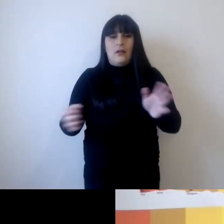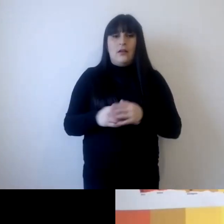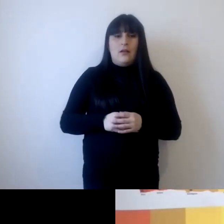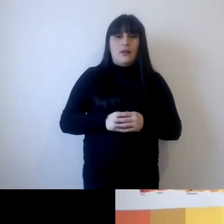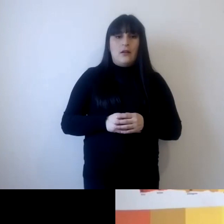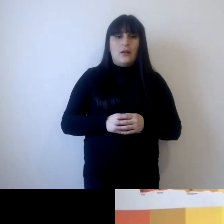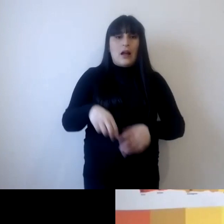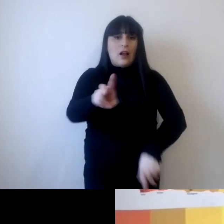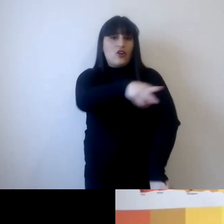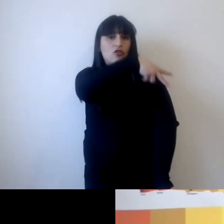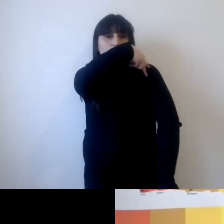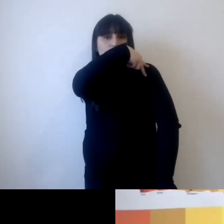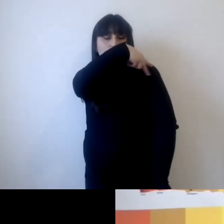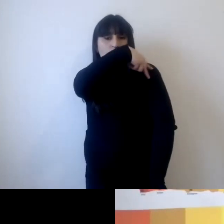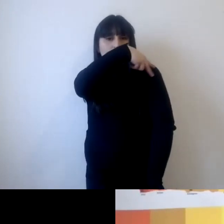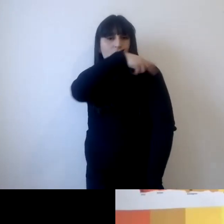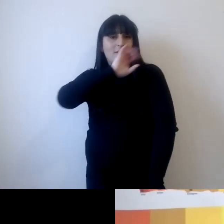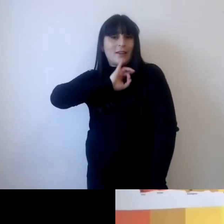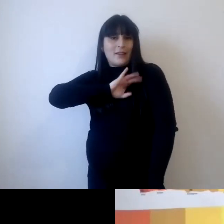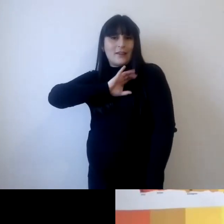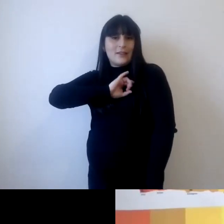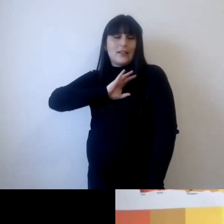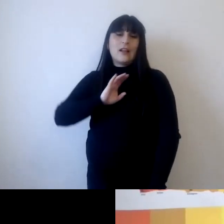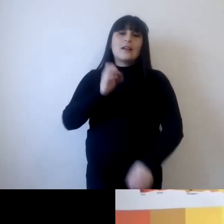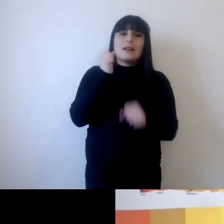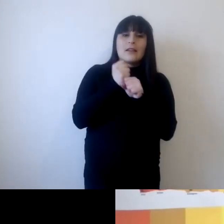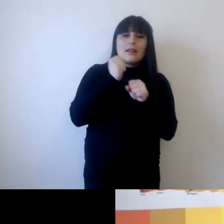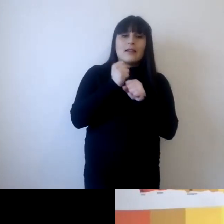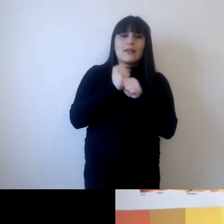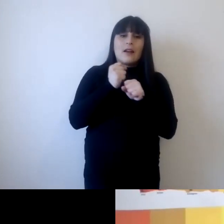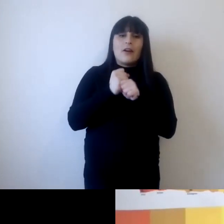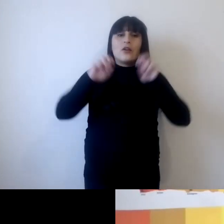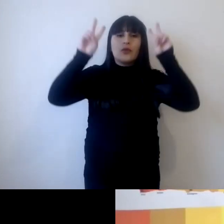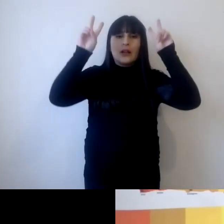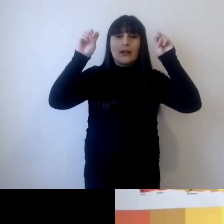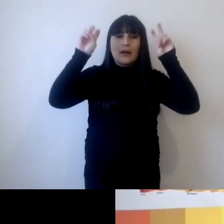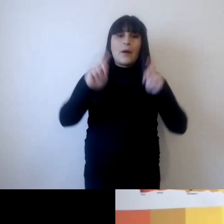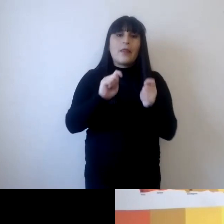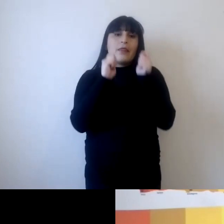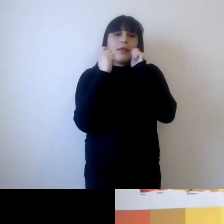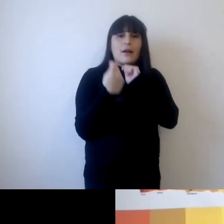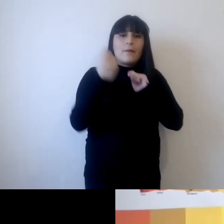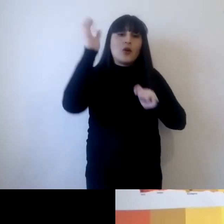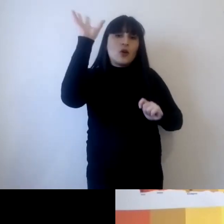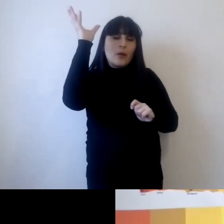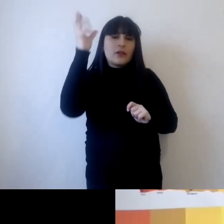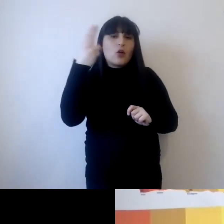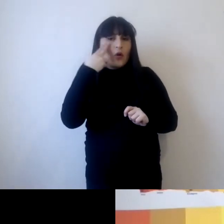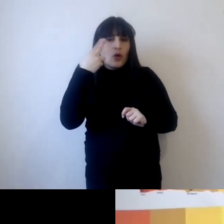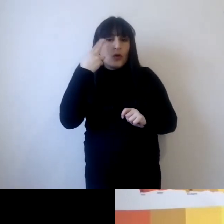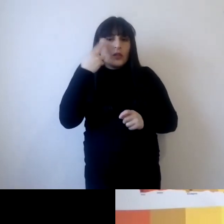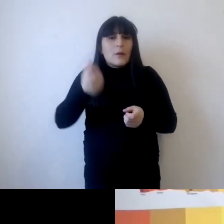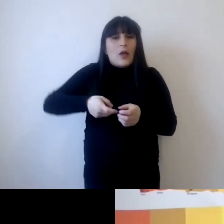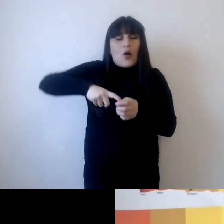en el norte de Chile que mencionan ahí que está trabajando el tema de cambio climático con conocimientos ancestrales particularmente